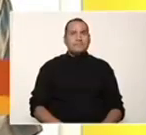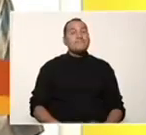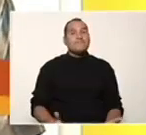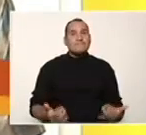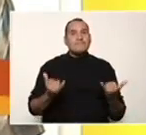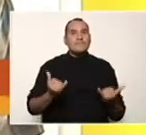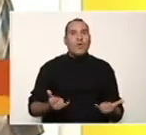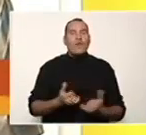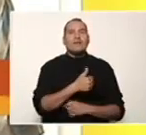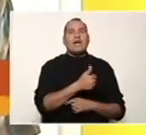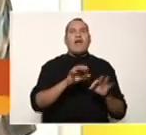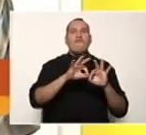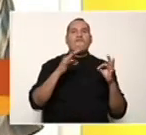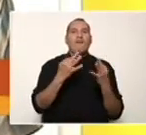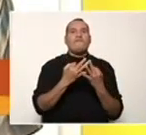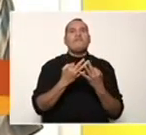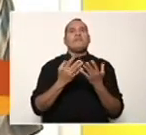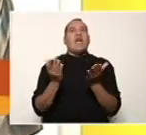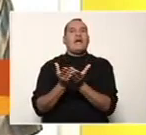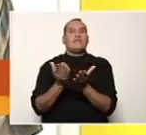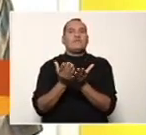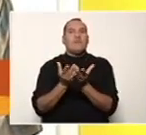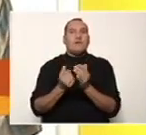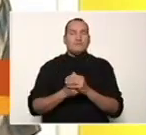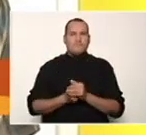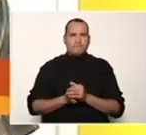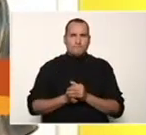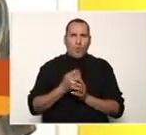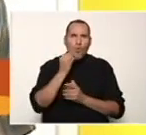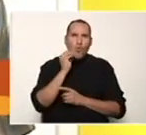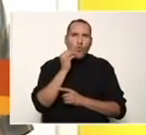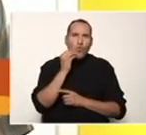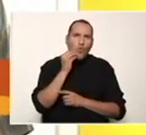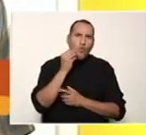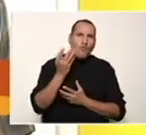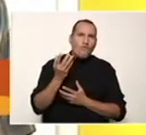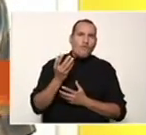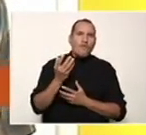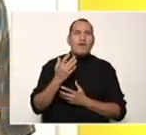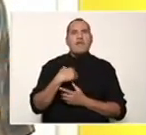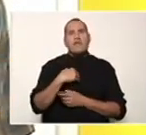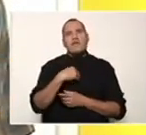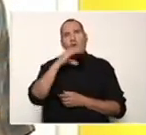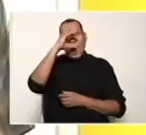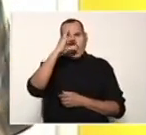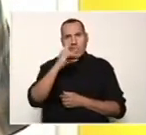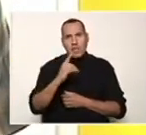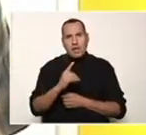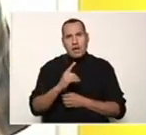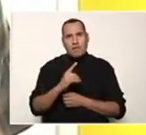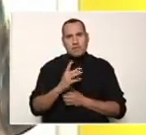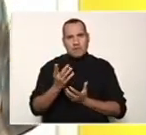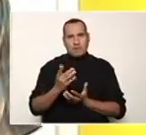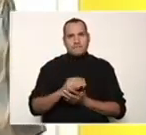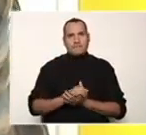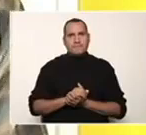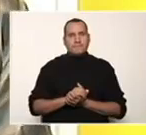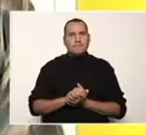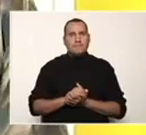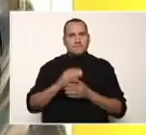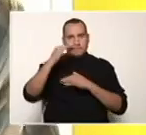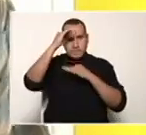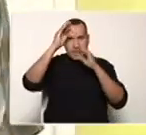Continúa cada familia y una escuela nuestros estudiantes, esos adolescentes y jóvenes con necesidades educativas especiales y o con discapacidad